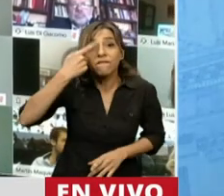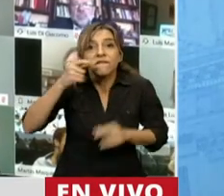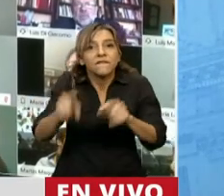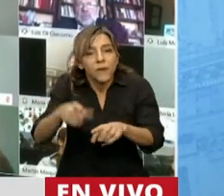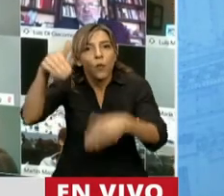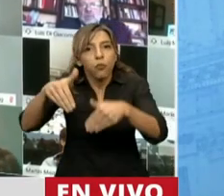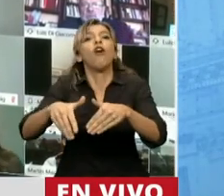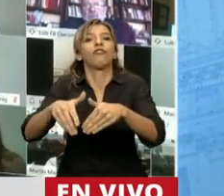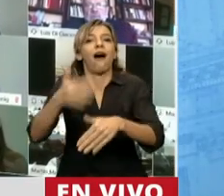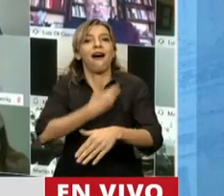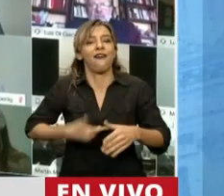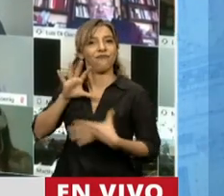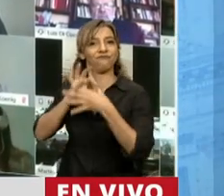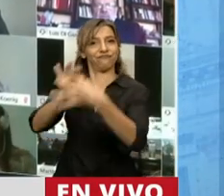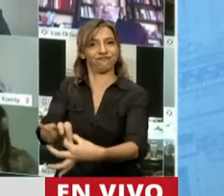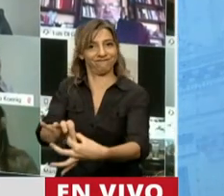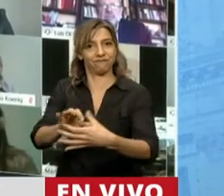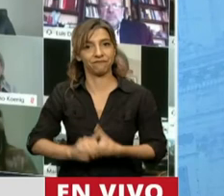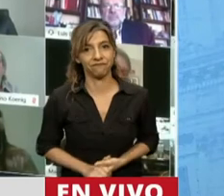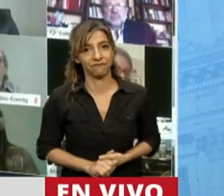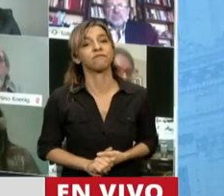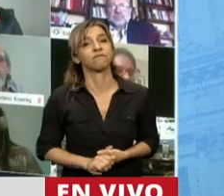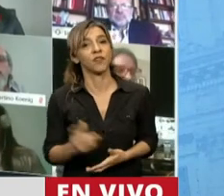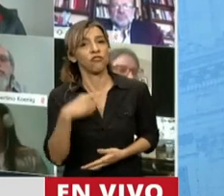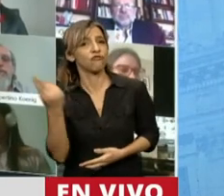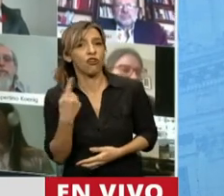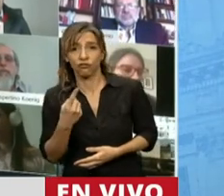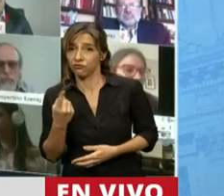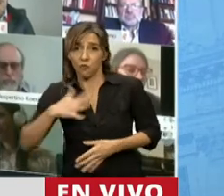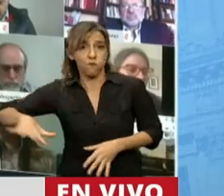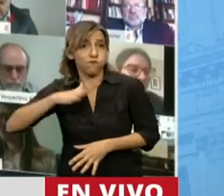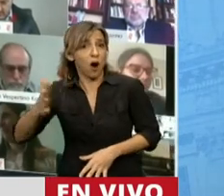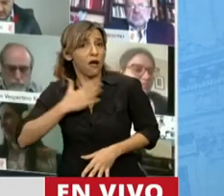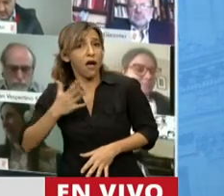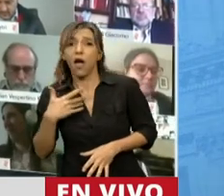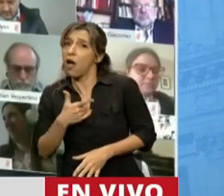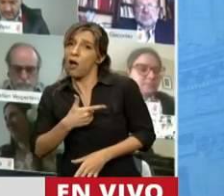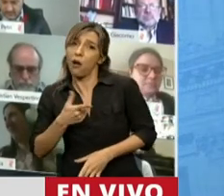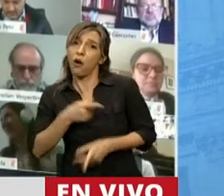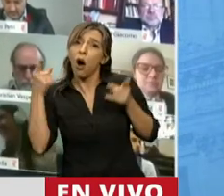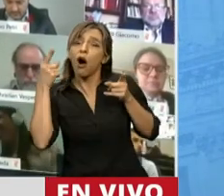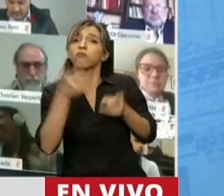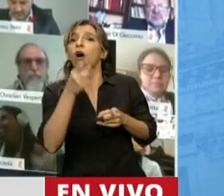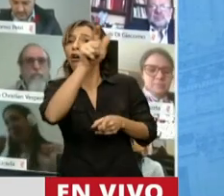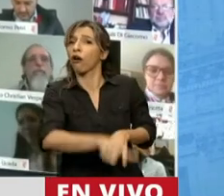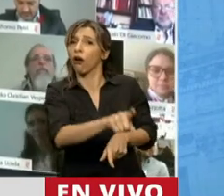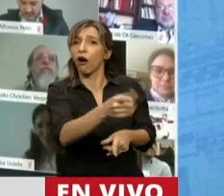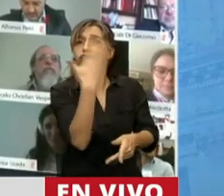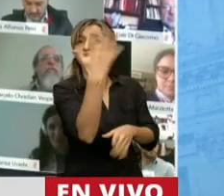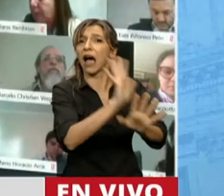formoseño, señor presidente, del cual soy parte, repudia firmemente los dichos del diputado Cornejo. Exige su retractación,